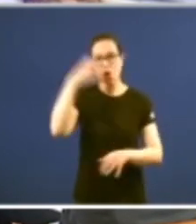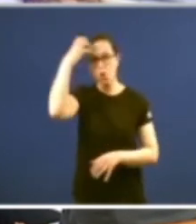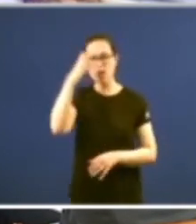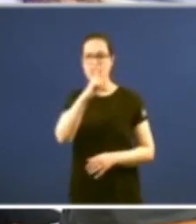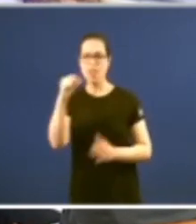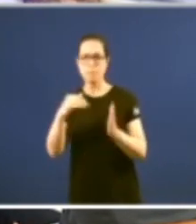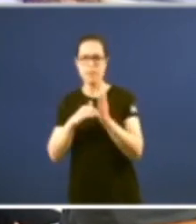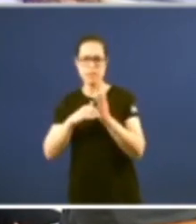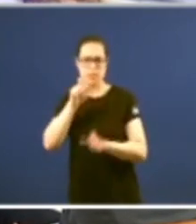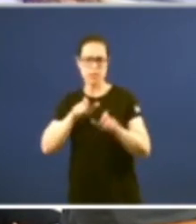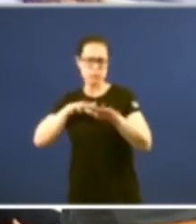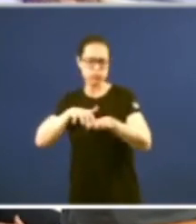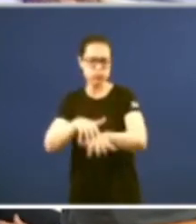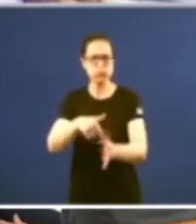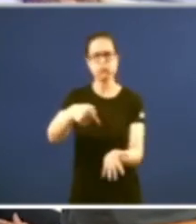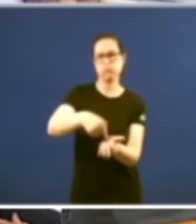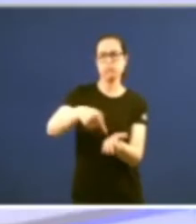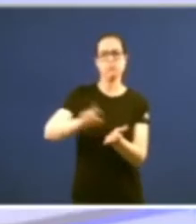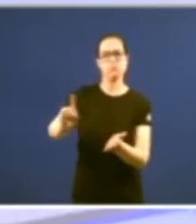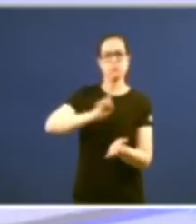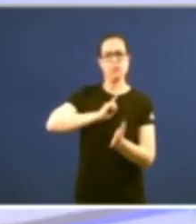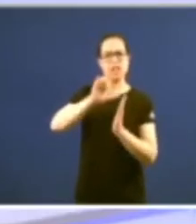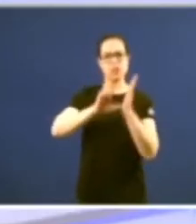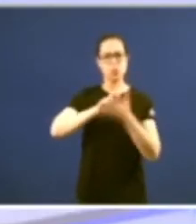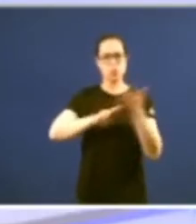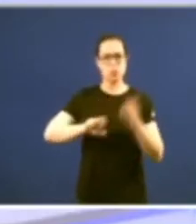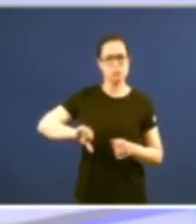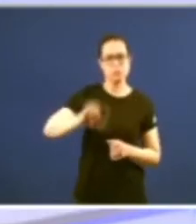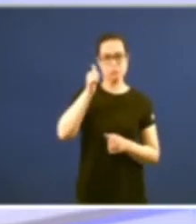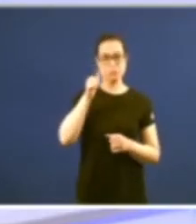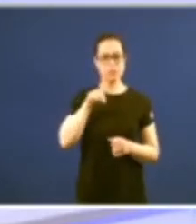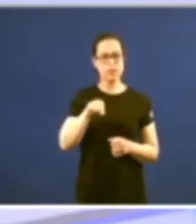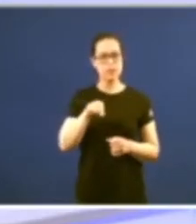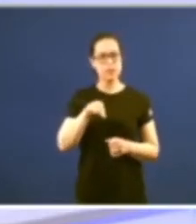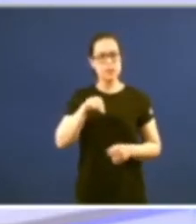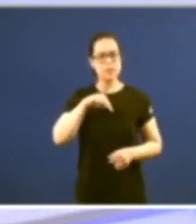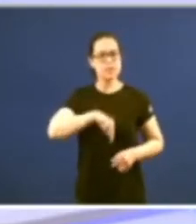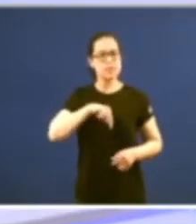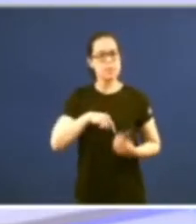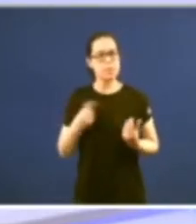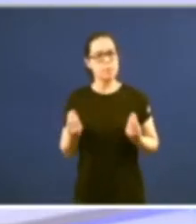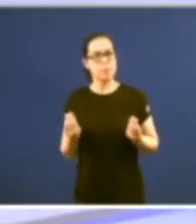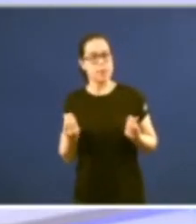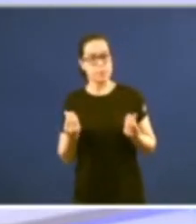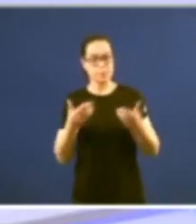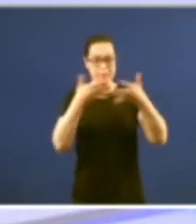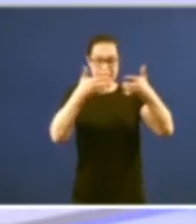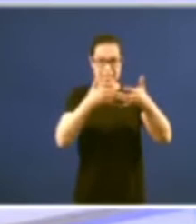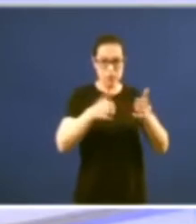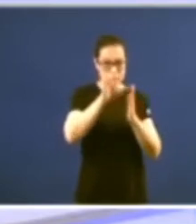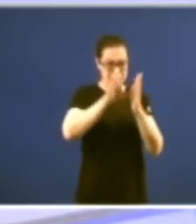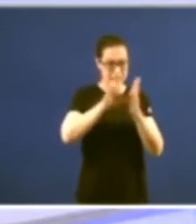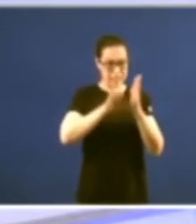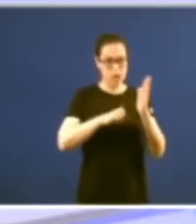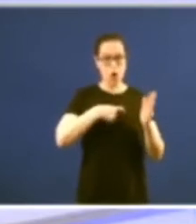de autonomía E de igual modo foi novamente a sensación de agravio que respecto do texto estatutario saído da Comisión